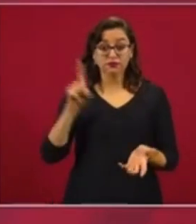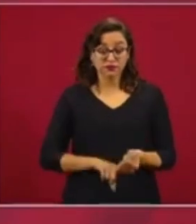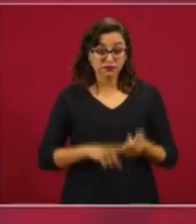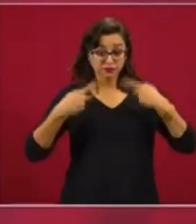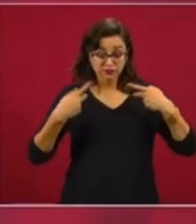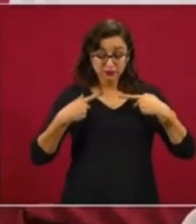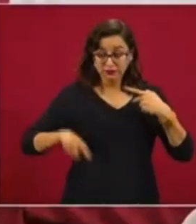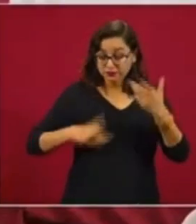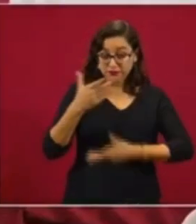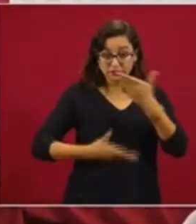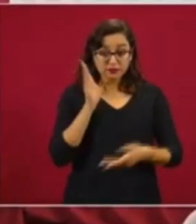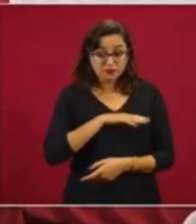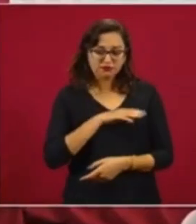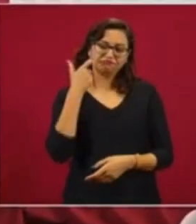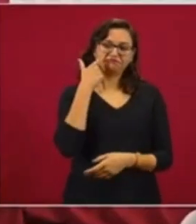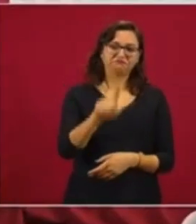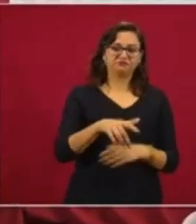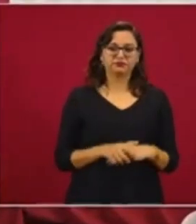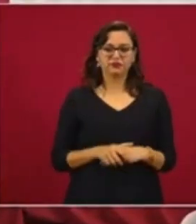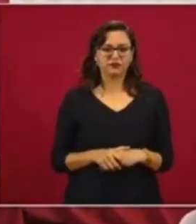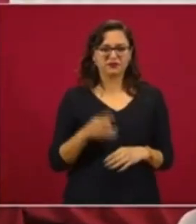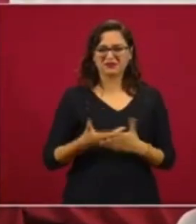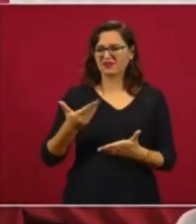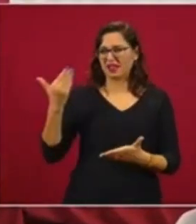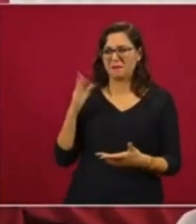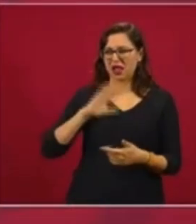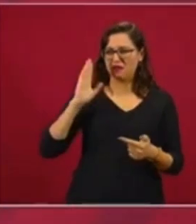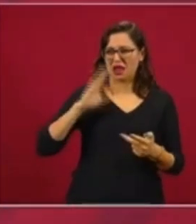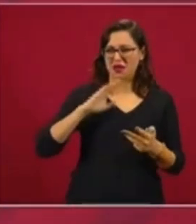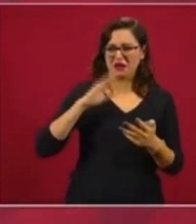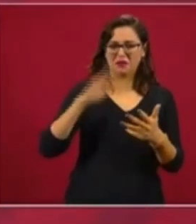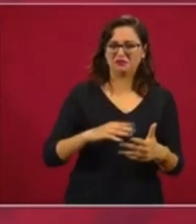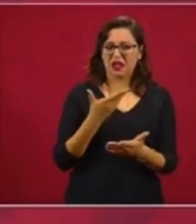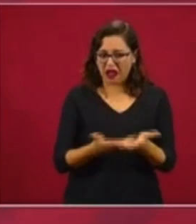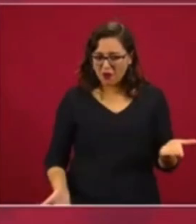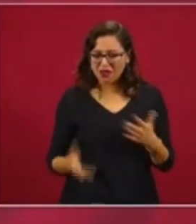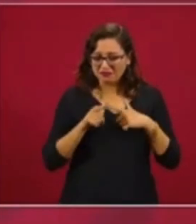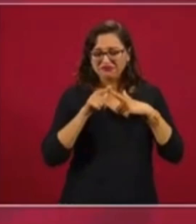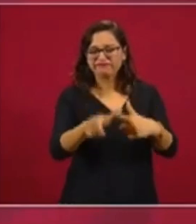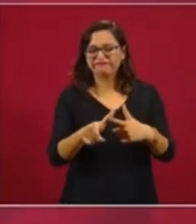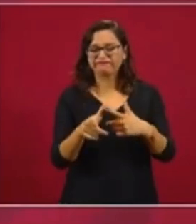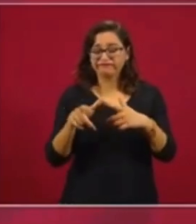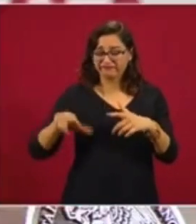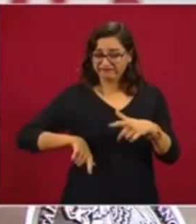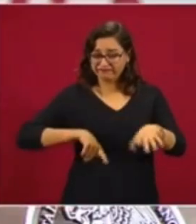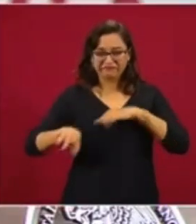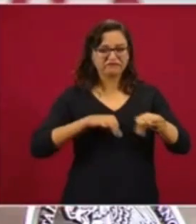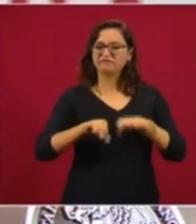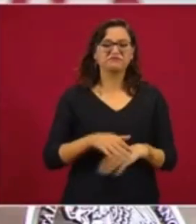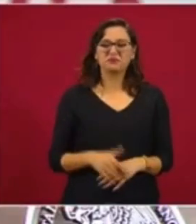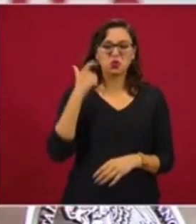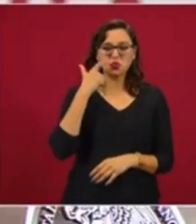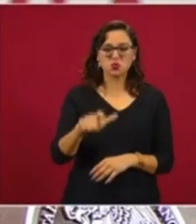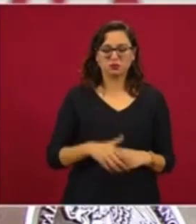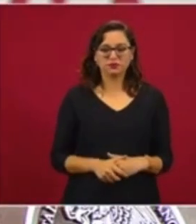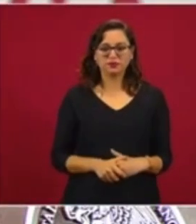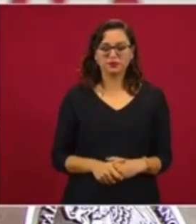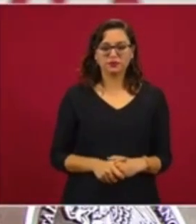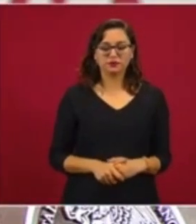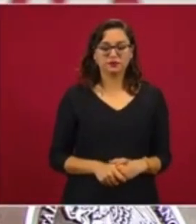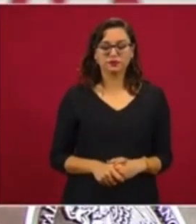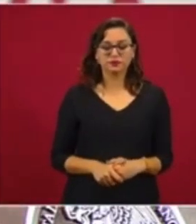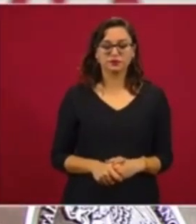funcionarios, vengan con malos antecedentes, no queremos que trabajen en el gobierno.